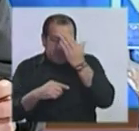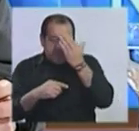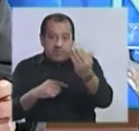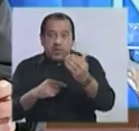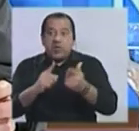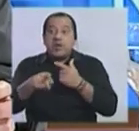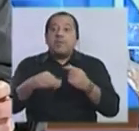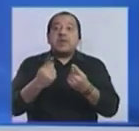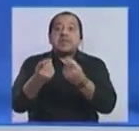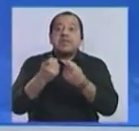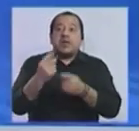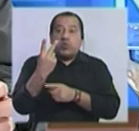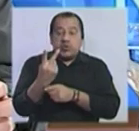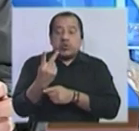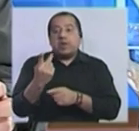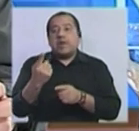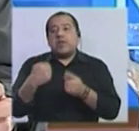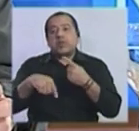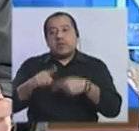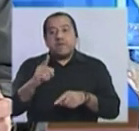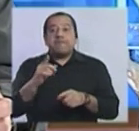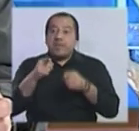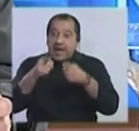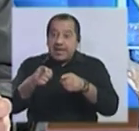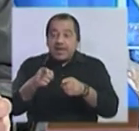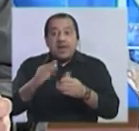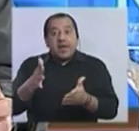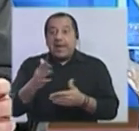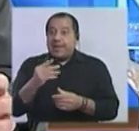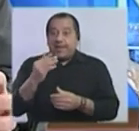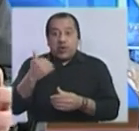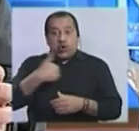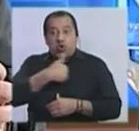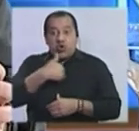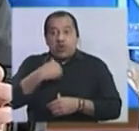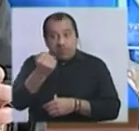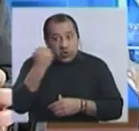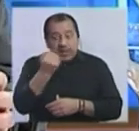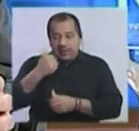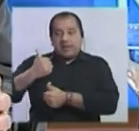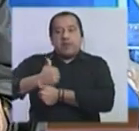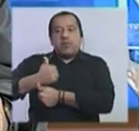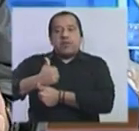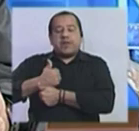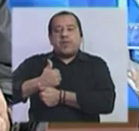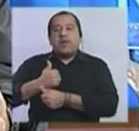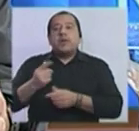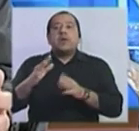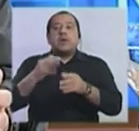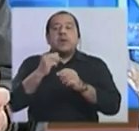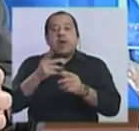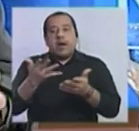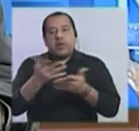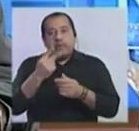necesitaría dos. Pero entonces, ahí la clave en el Senado pasa por Cabildo Abierto. Podemos ver,